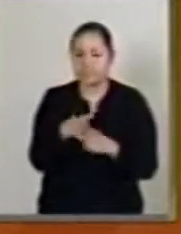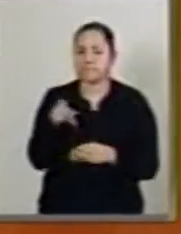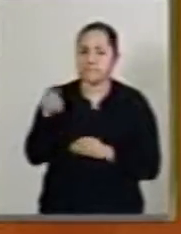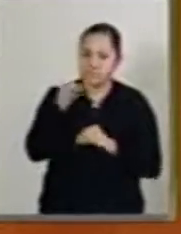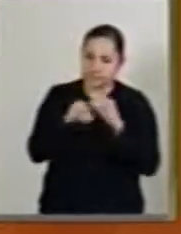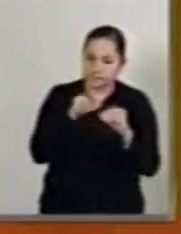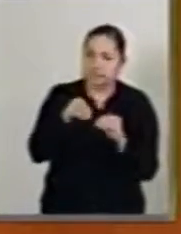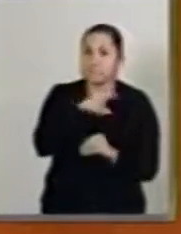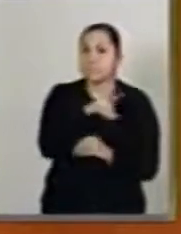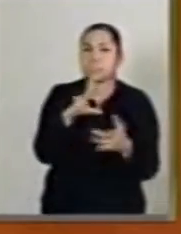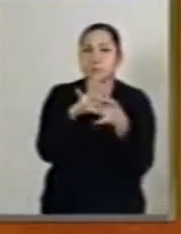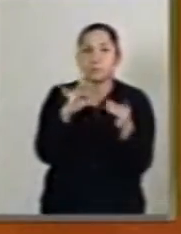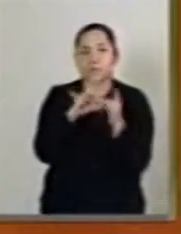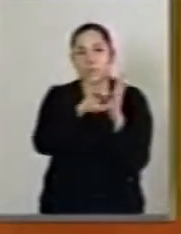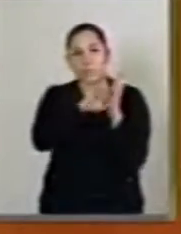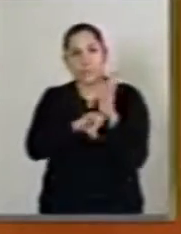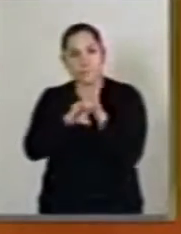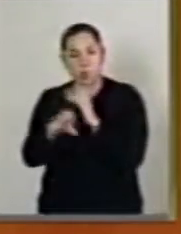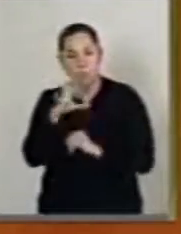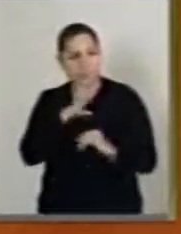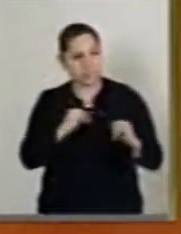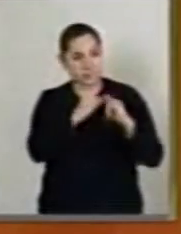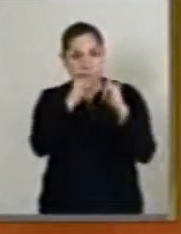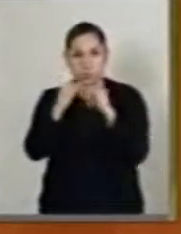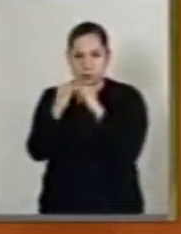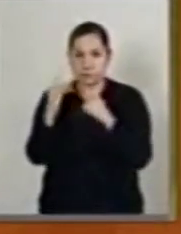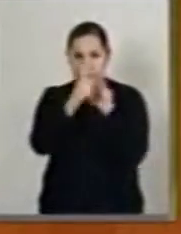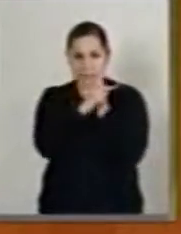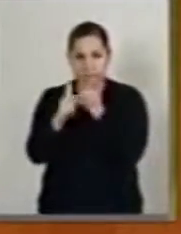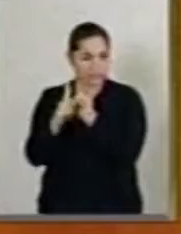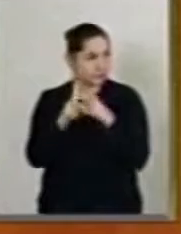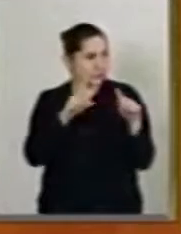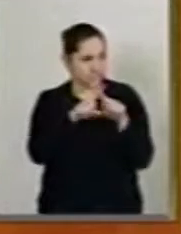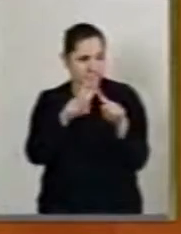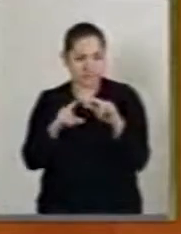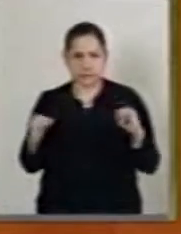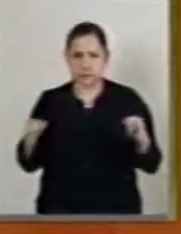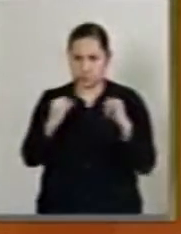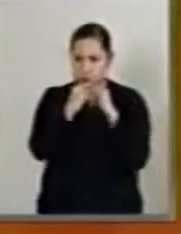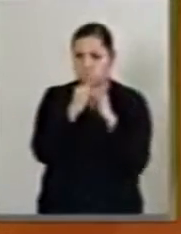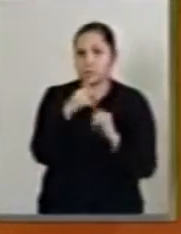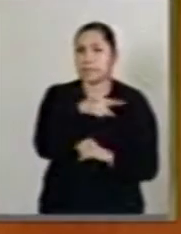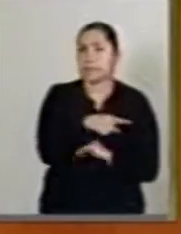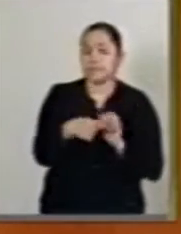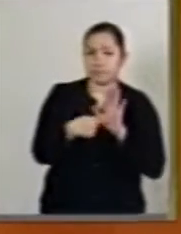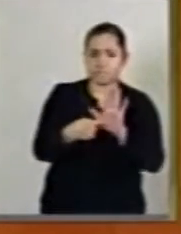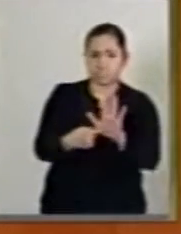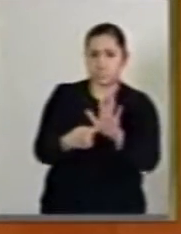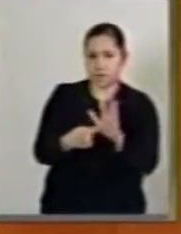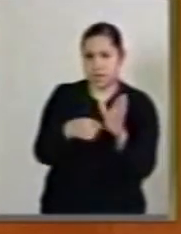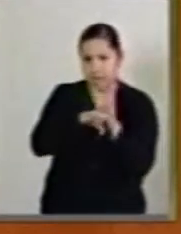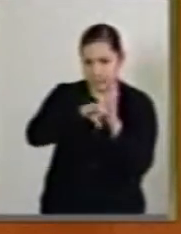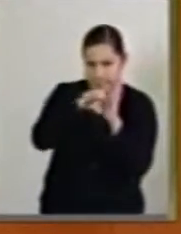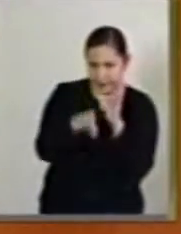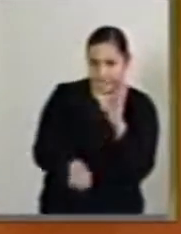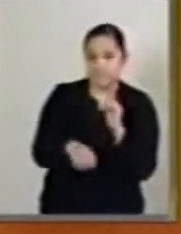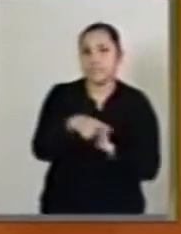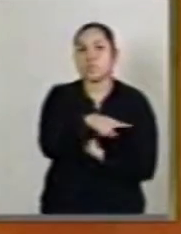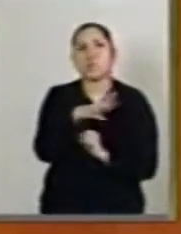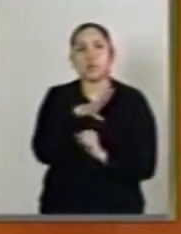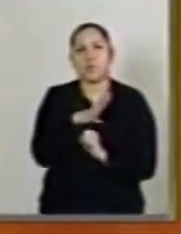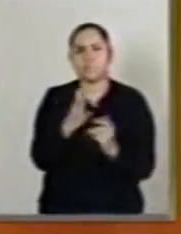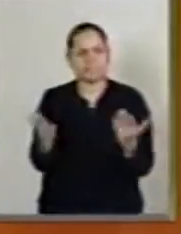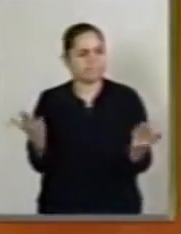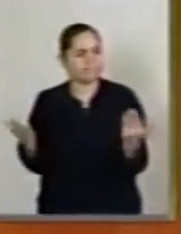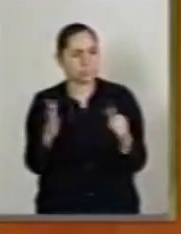diferencias del diseño institucional entre dos países. Y ponían el primer ejemplo, las diferencias entre